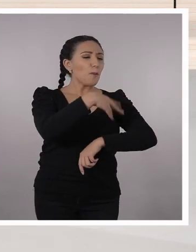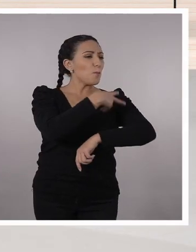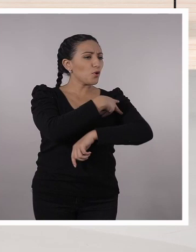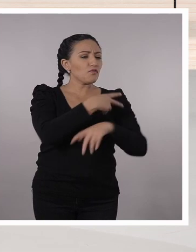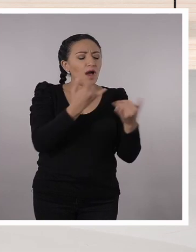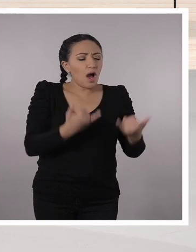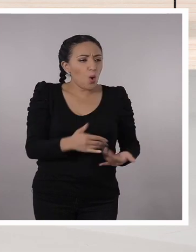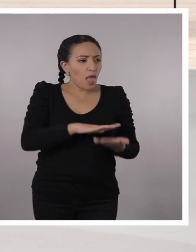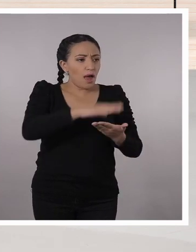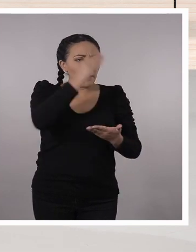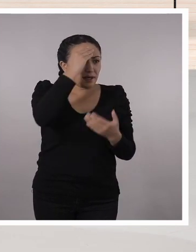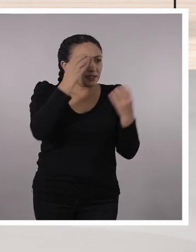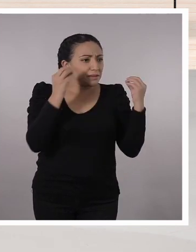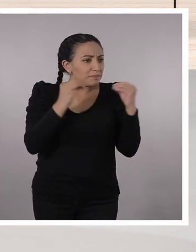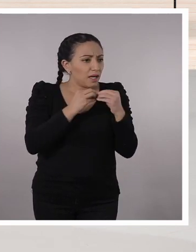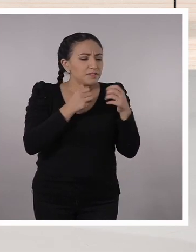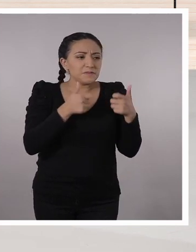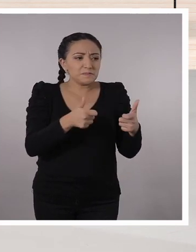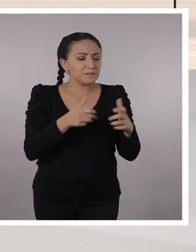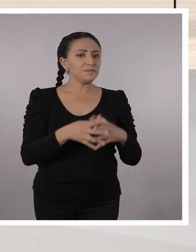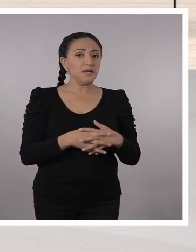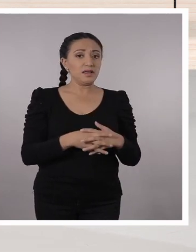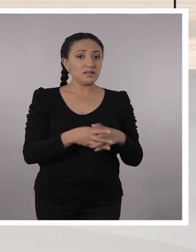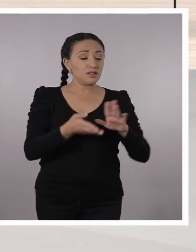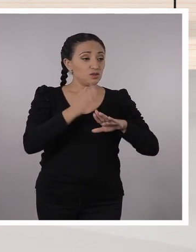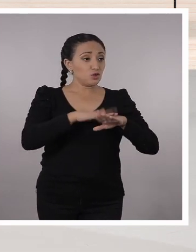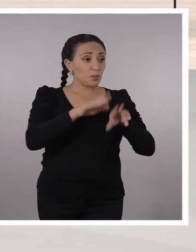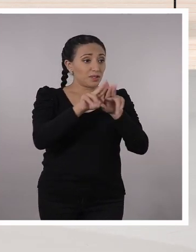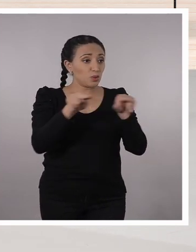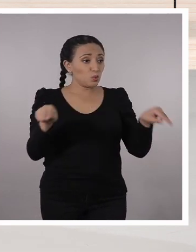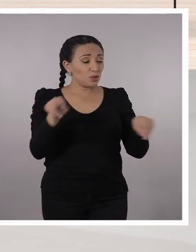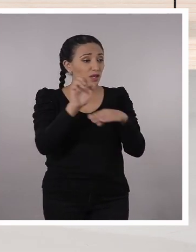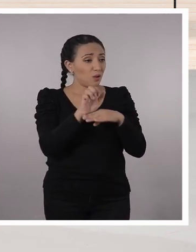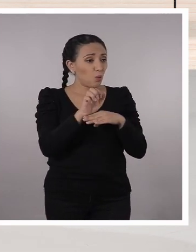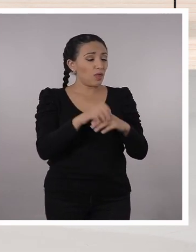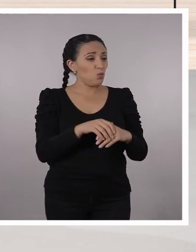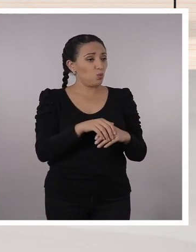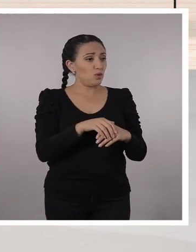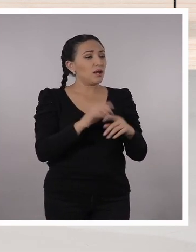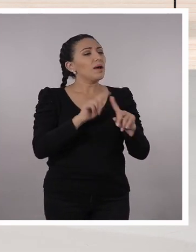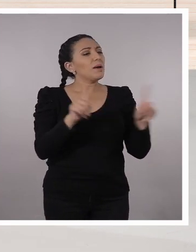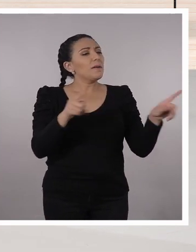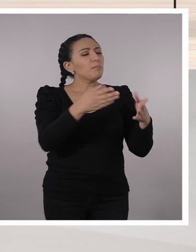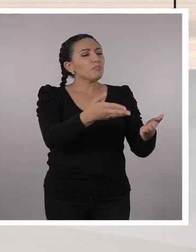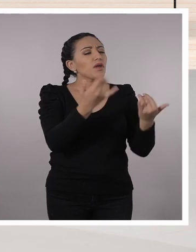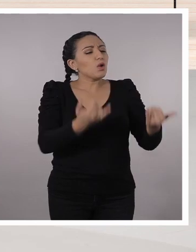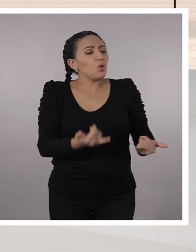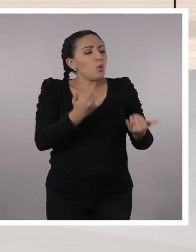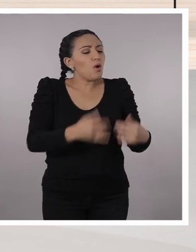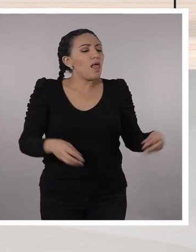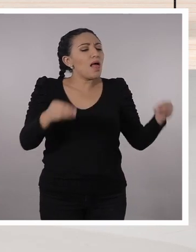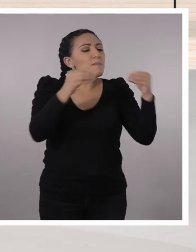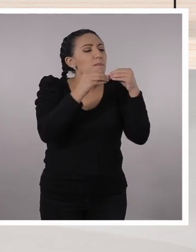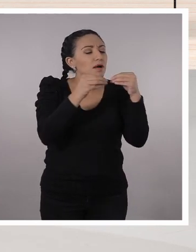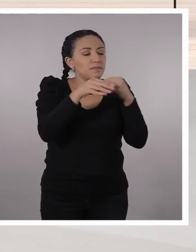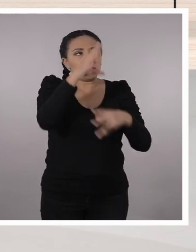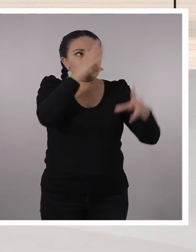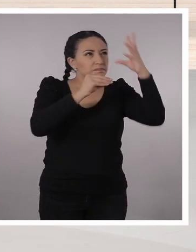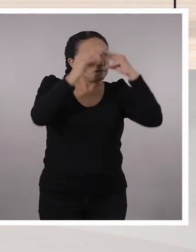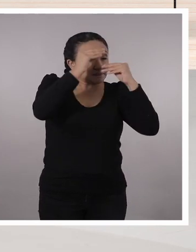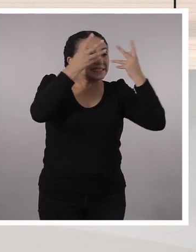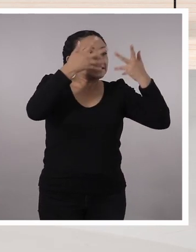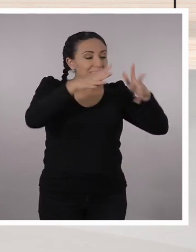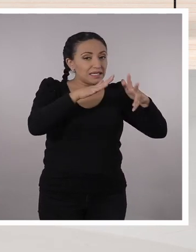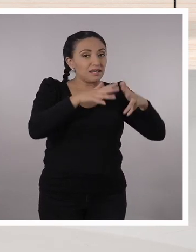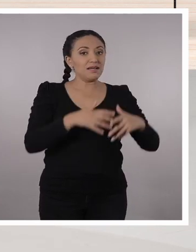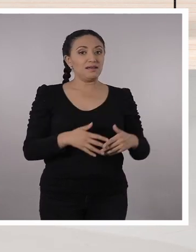Profe, me encanta lo que estamos aprendiendo el día de hoy, sobre los recursos naturales de nuestro país. Pero, ¿qué le parece si ahora asentamos un poco